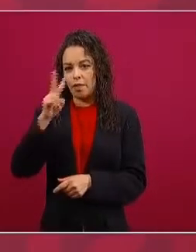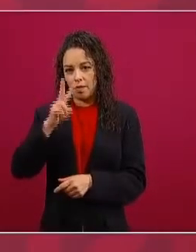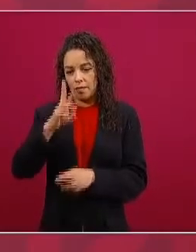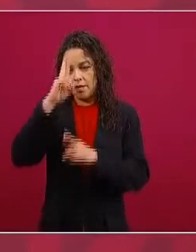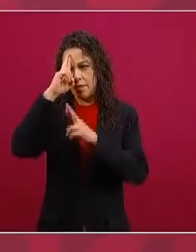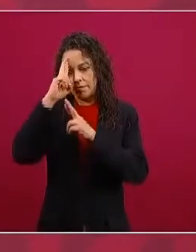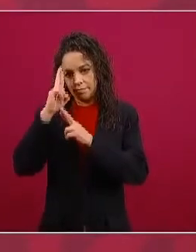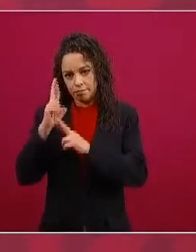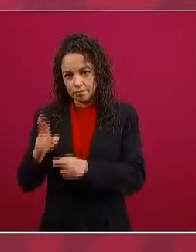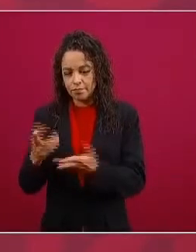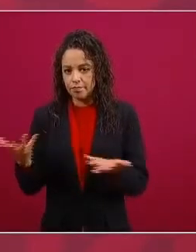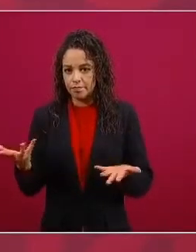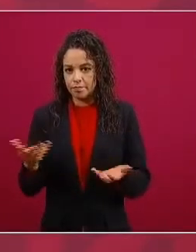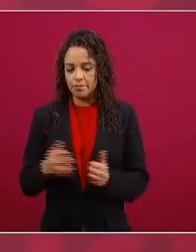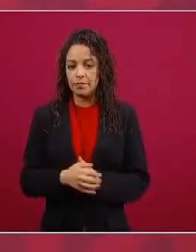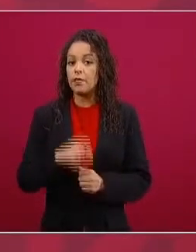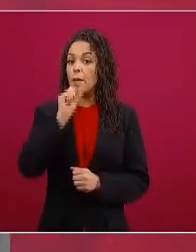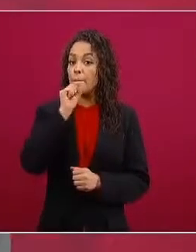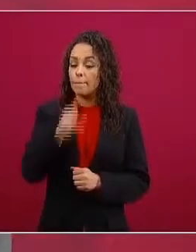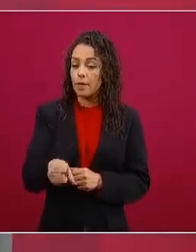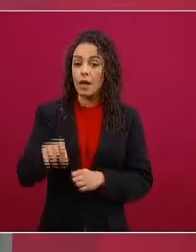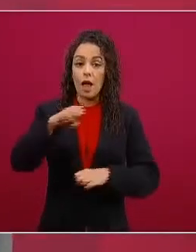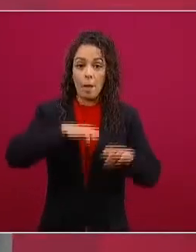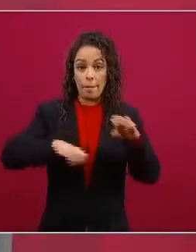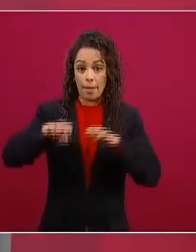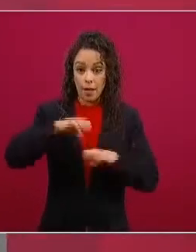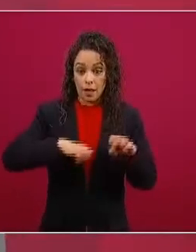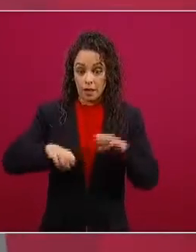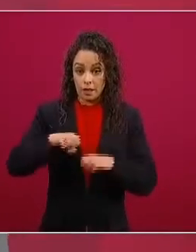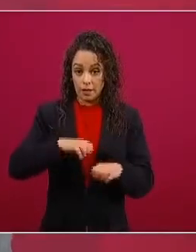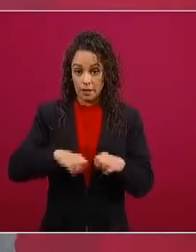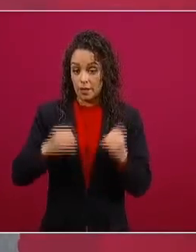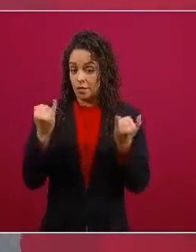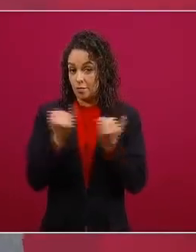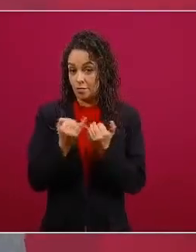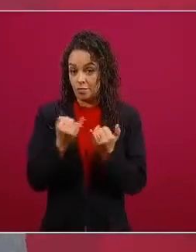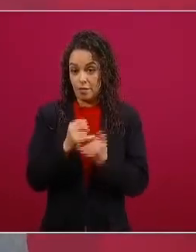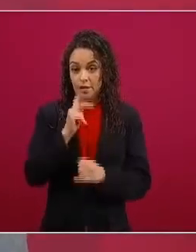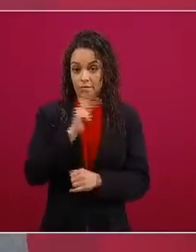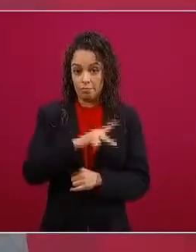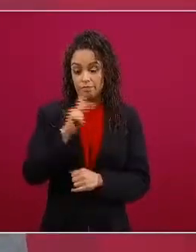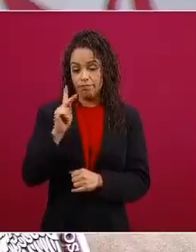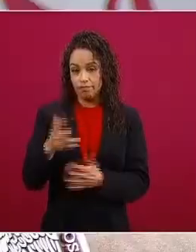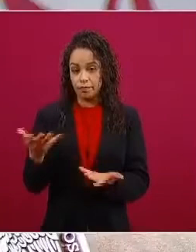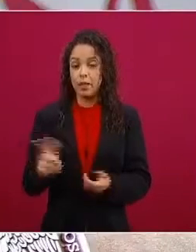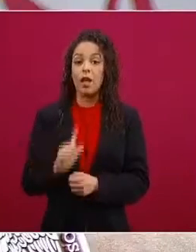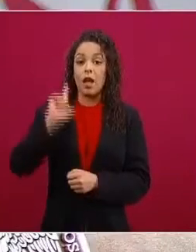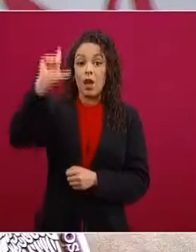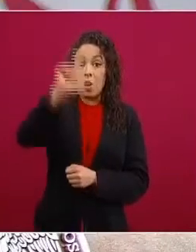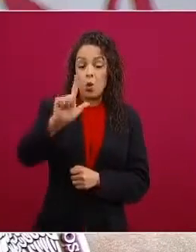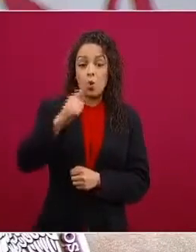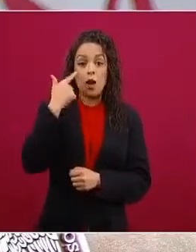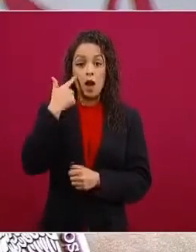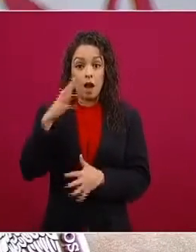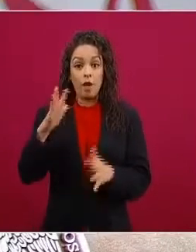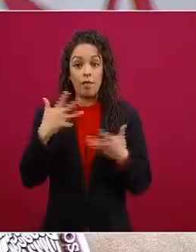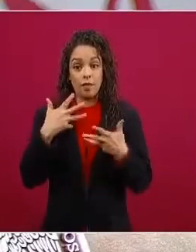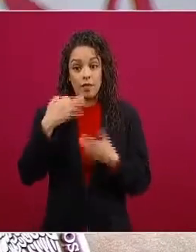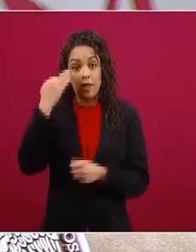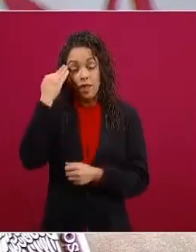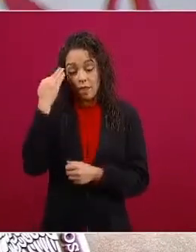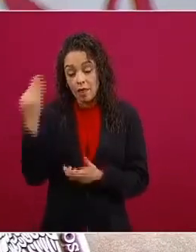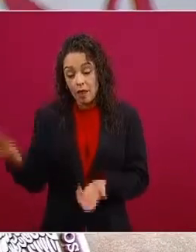caso de las empresas el lunes y hay tiempo como para que corrijan